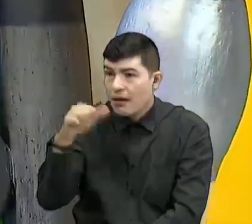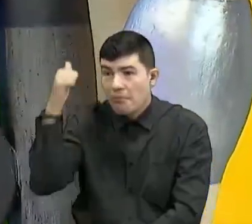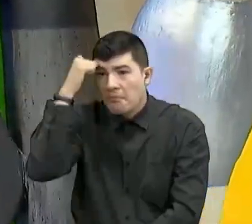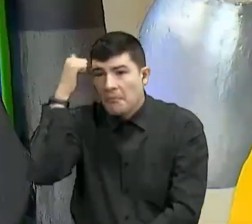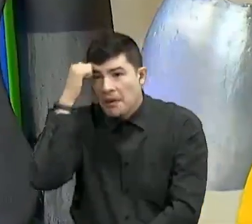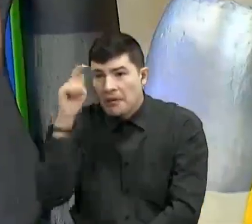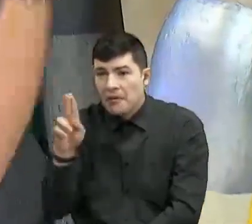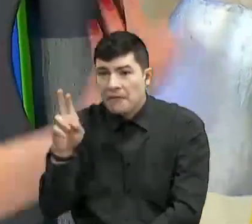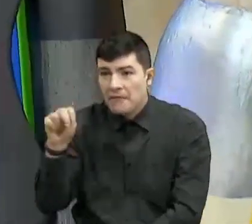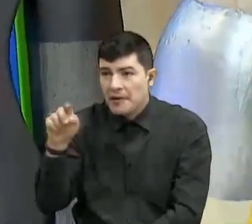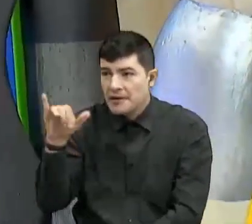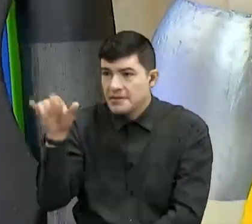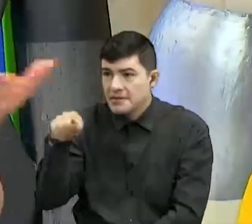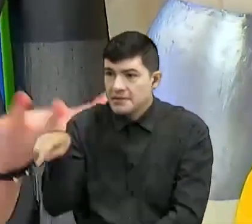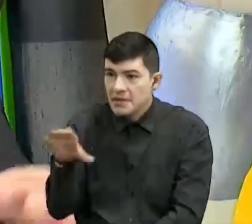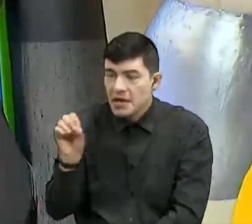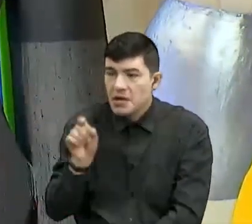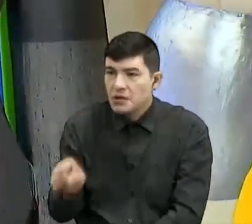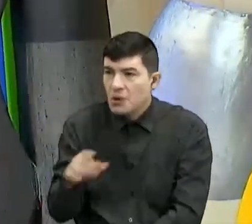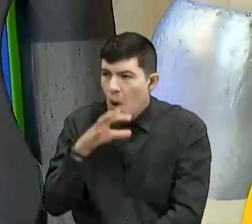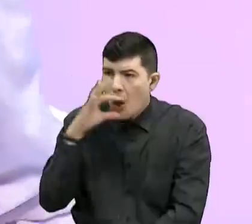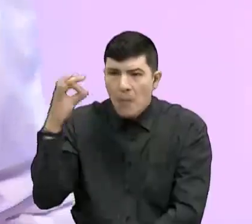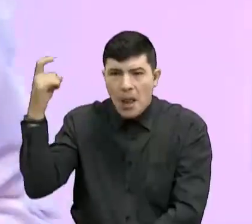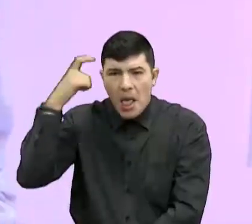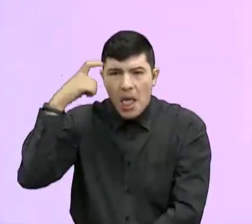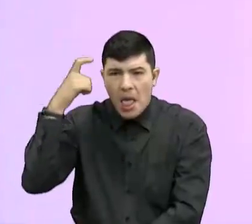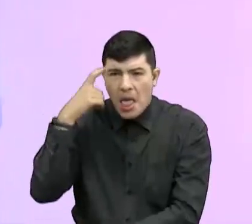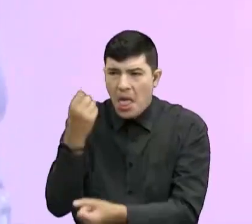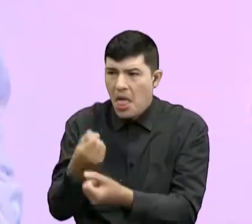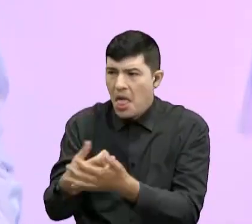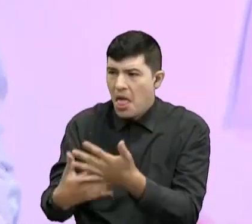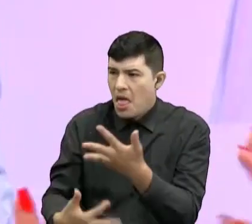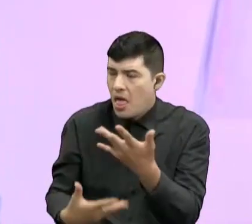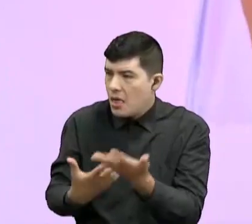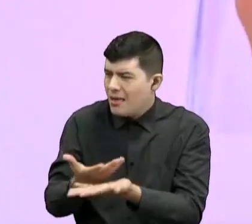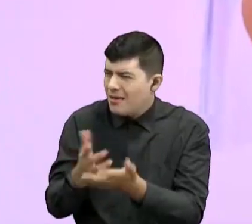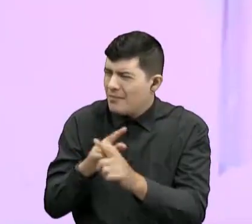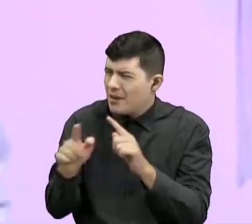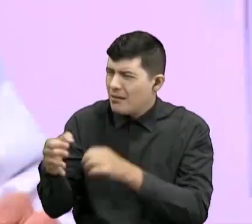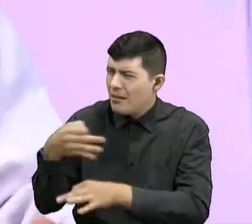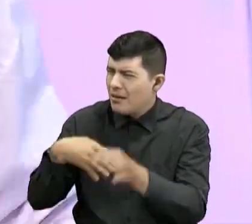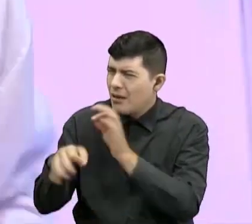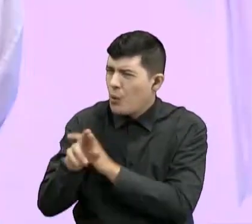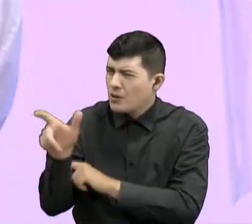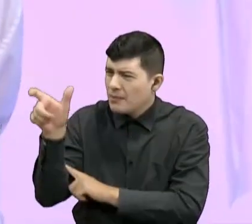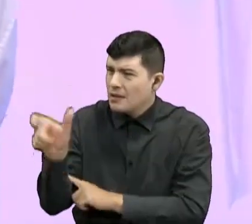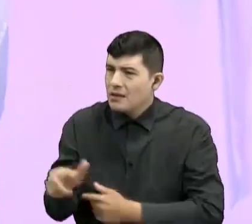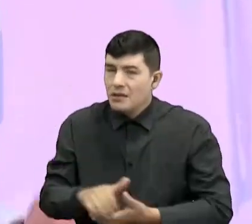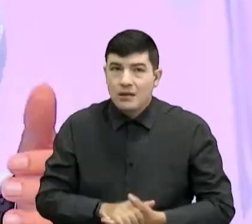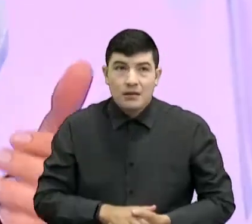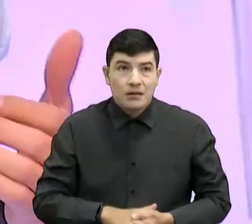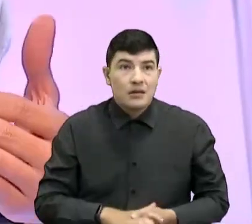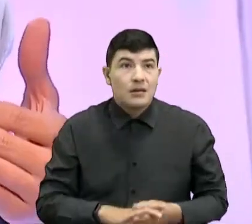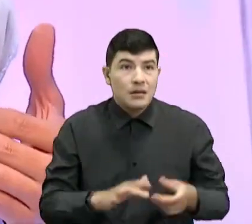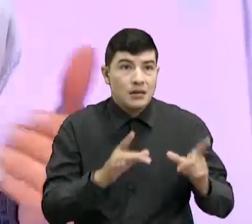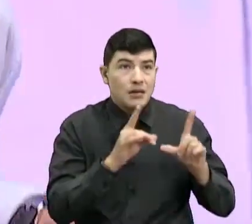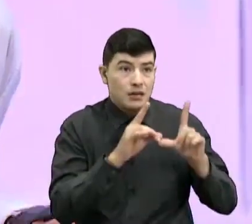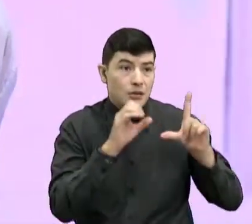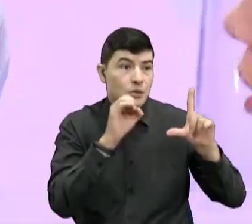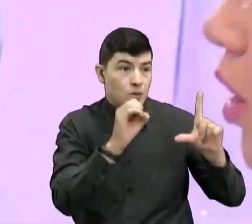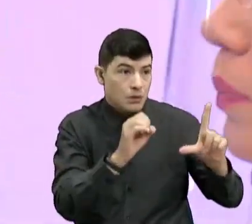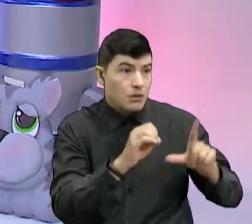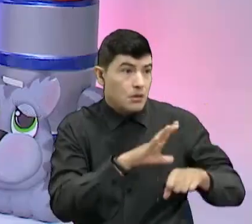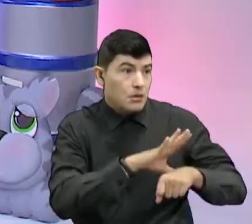Francisco, un hombre inteligente, no sé qué, y me manda otro personaje. Pero el doctor es muy, el doctor también es